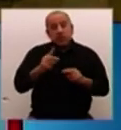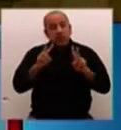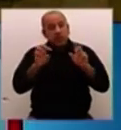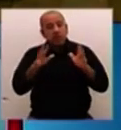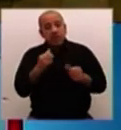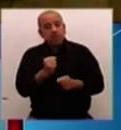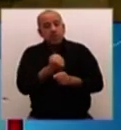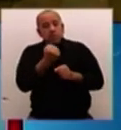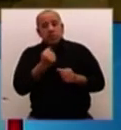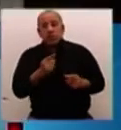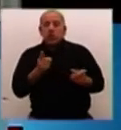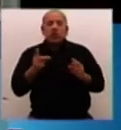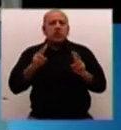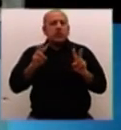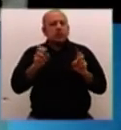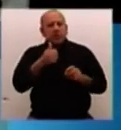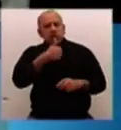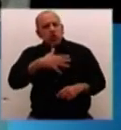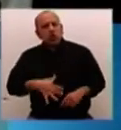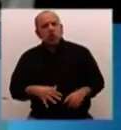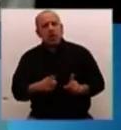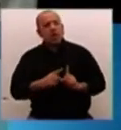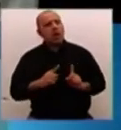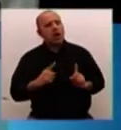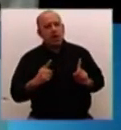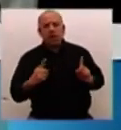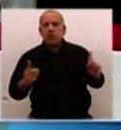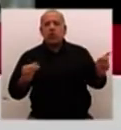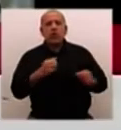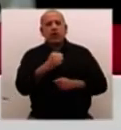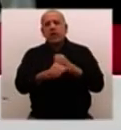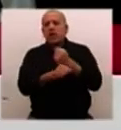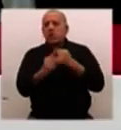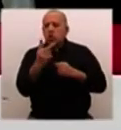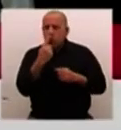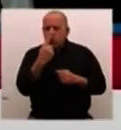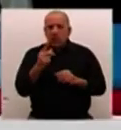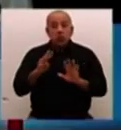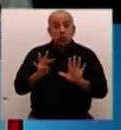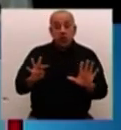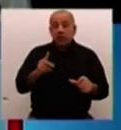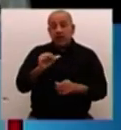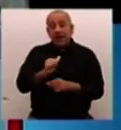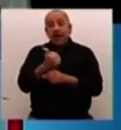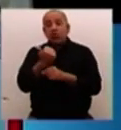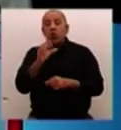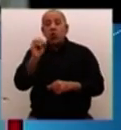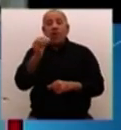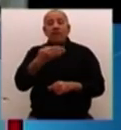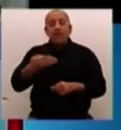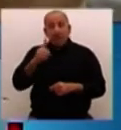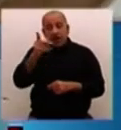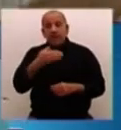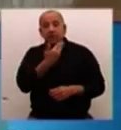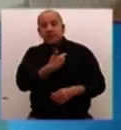pero también tienen una historia de cuestionamientos. Por ejemplo, en 2009, cuando lo ganó Barack Obama, presidente de Estados Unidos, en el momento que ingresaba,